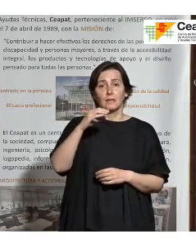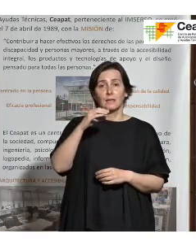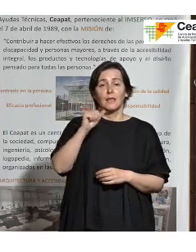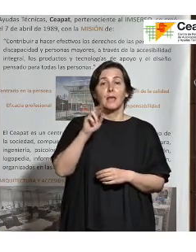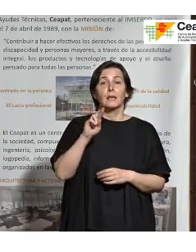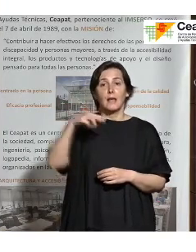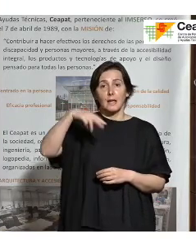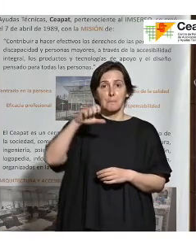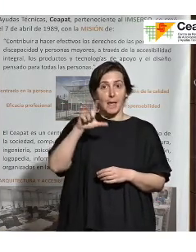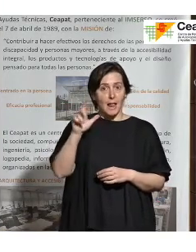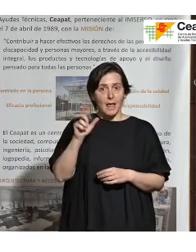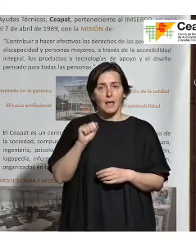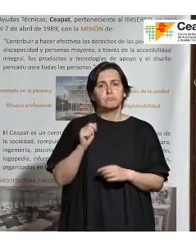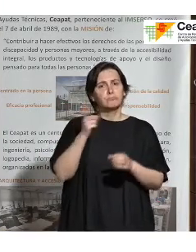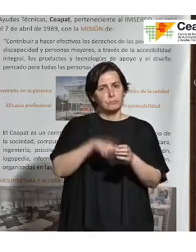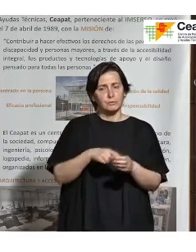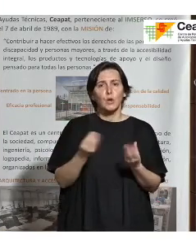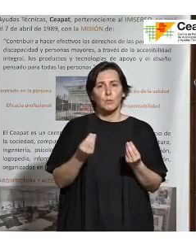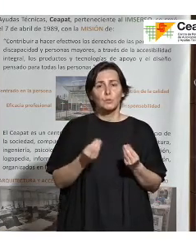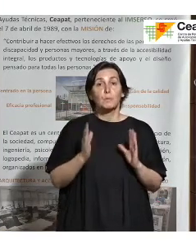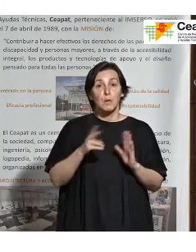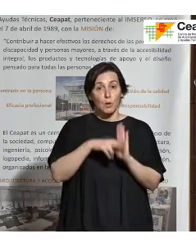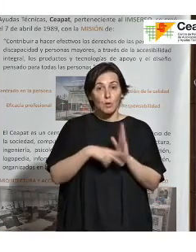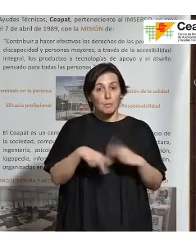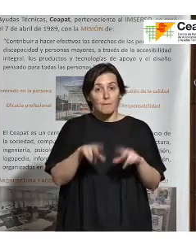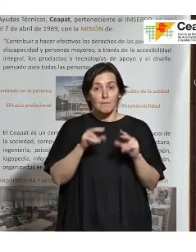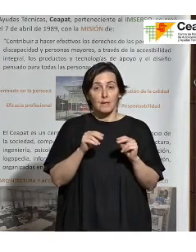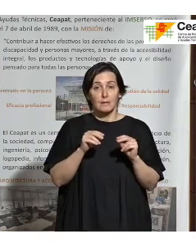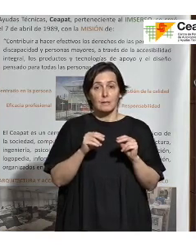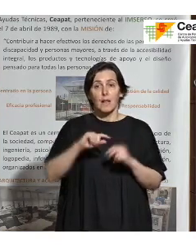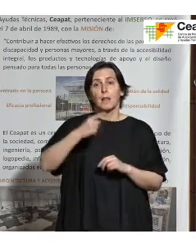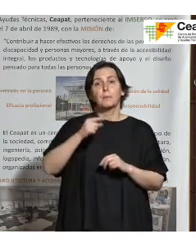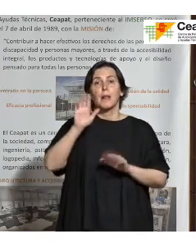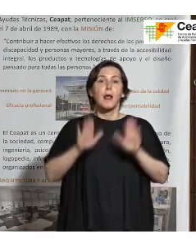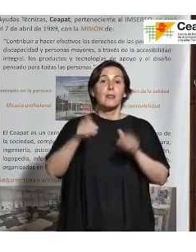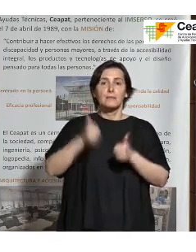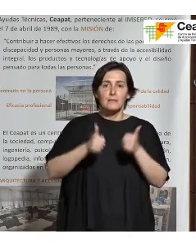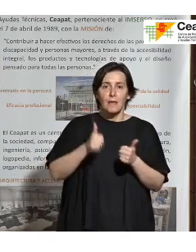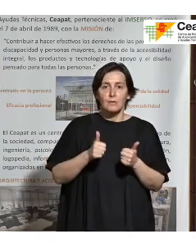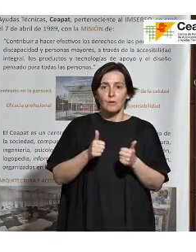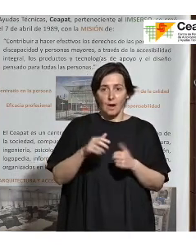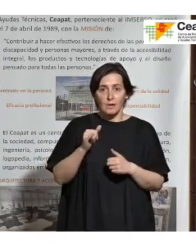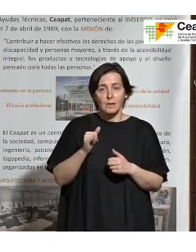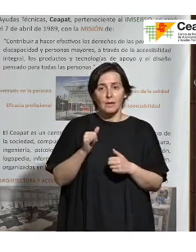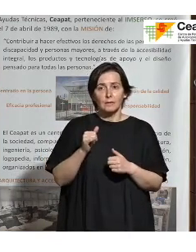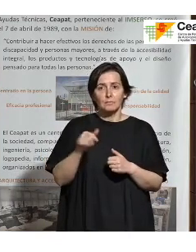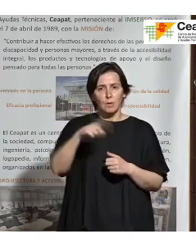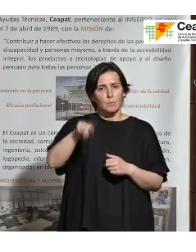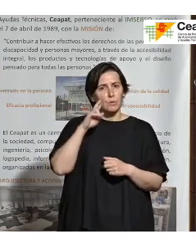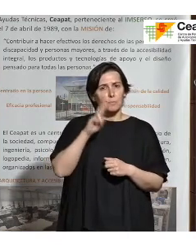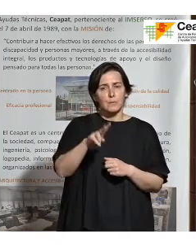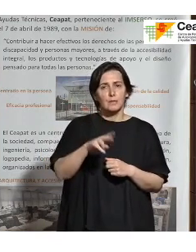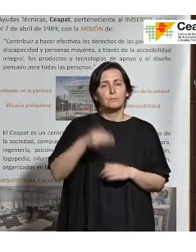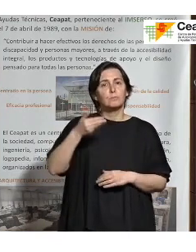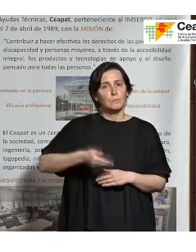muy mucho en ello, pero desde que terminamos la norma, la primera licitación que ha habido, bueno, habréis visto que se le ha dado una